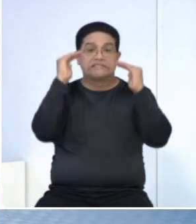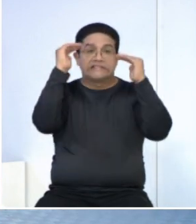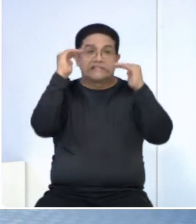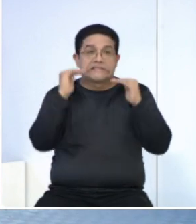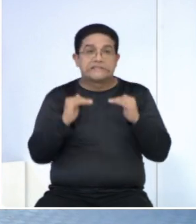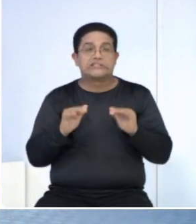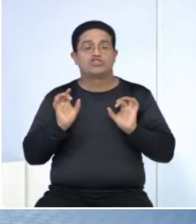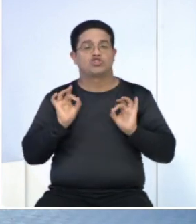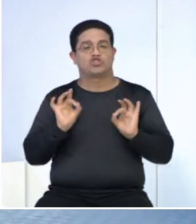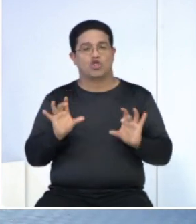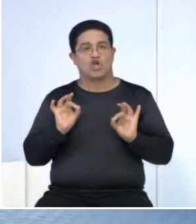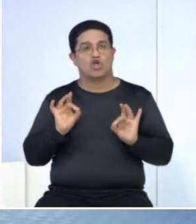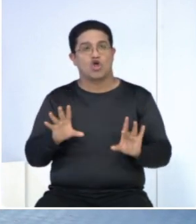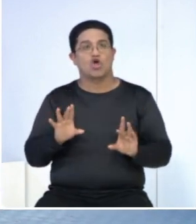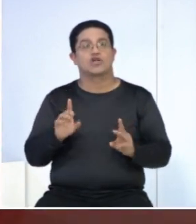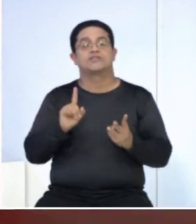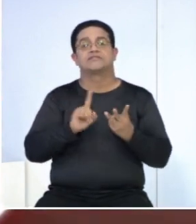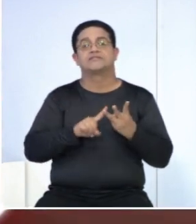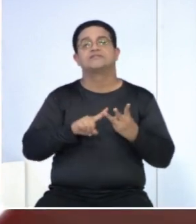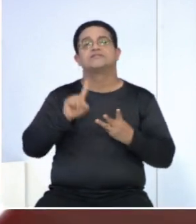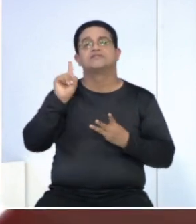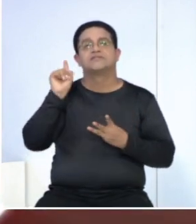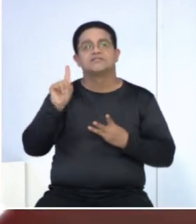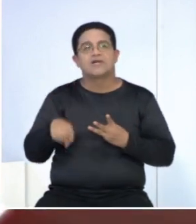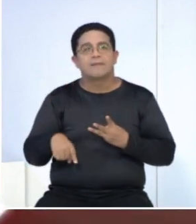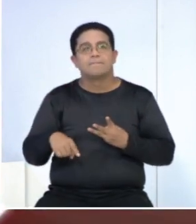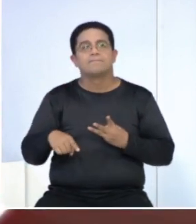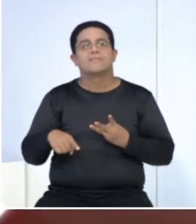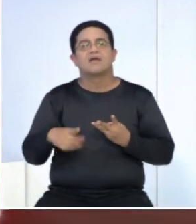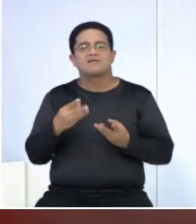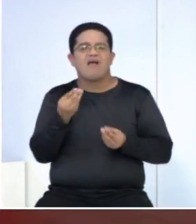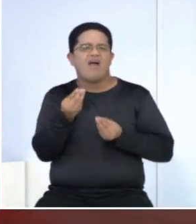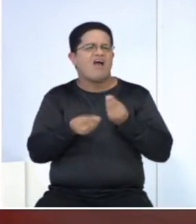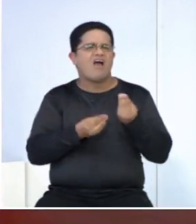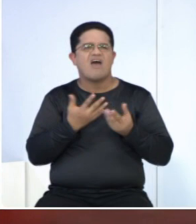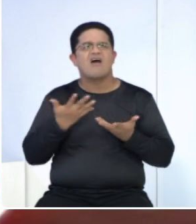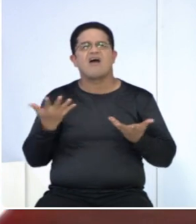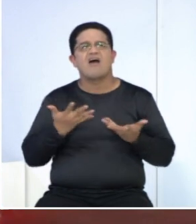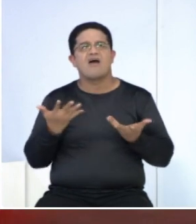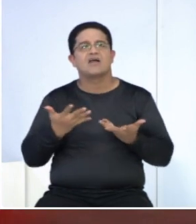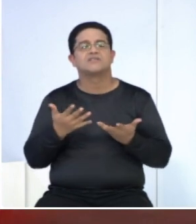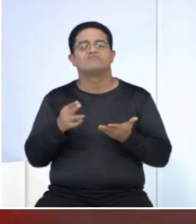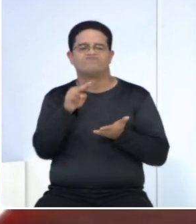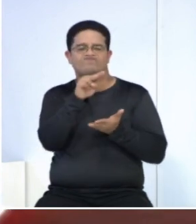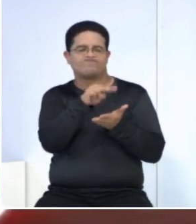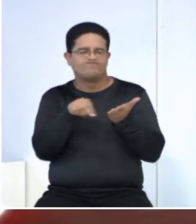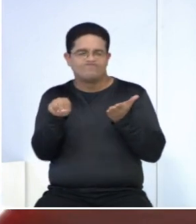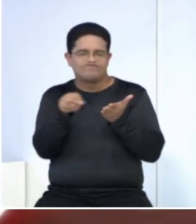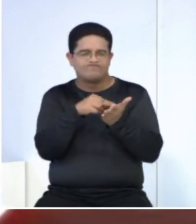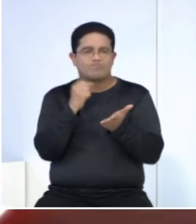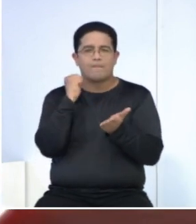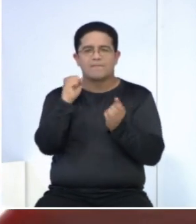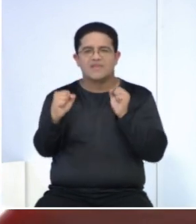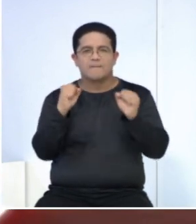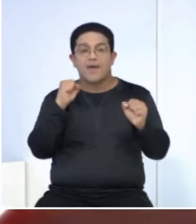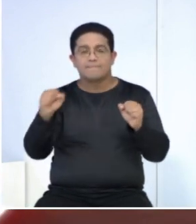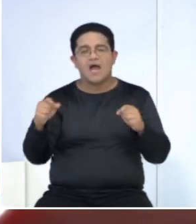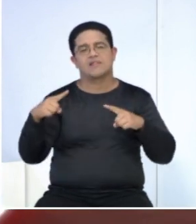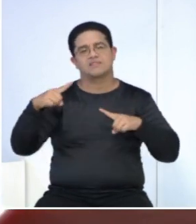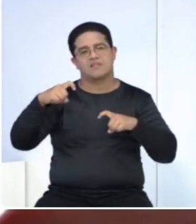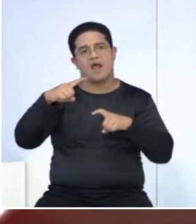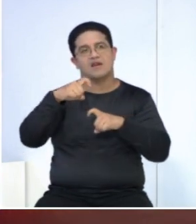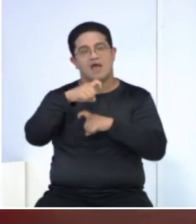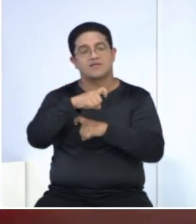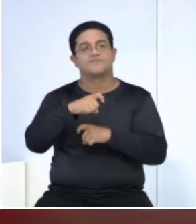mejora la movilidad. A su vez, es una opción que tiene la capacidad de eliminar patógenos, contribuye a un óptimo bienestar.